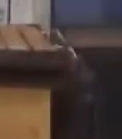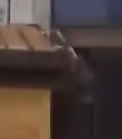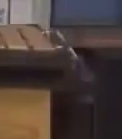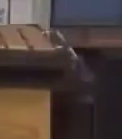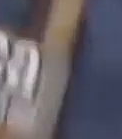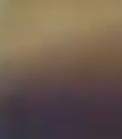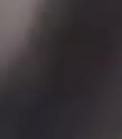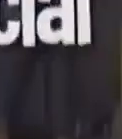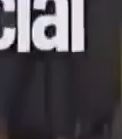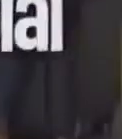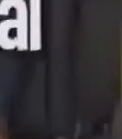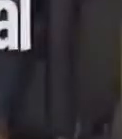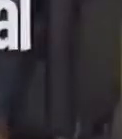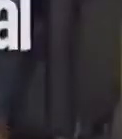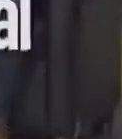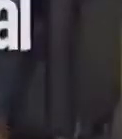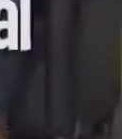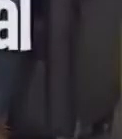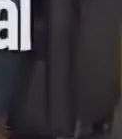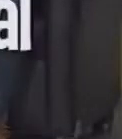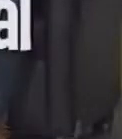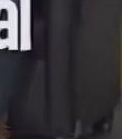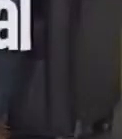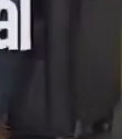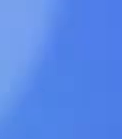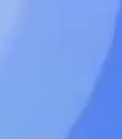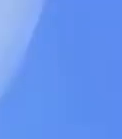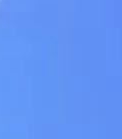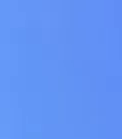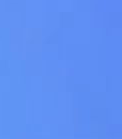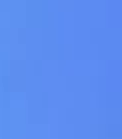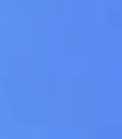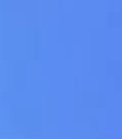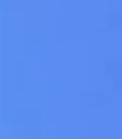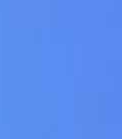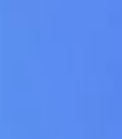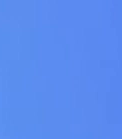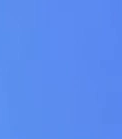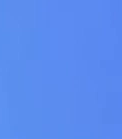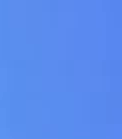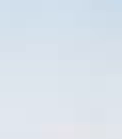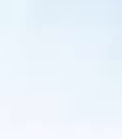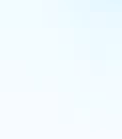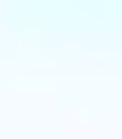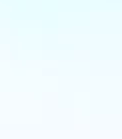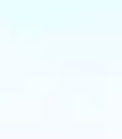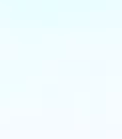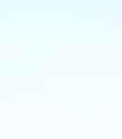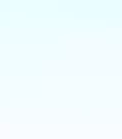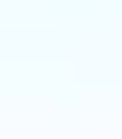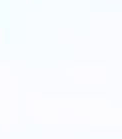Expresión artística Apoyo al psicosocial Esto y mucho más En Aprendo en Casa